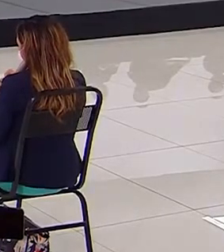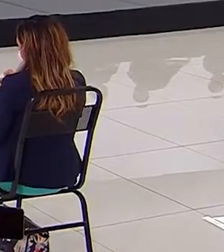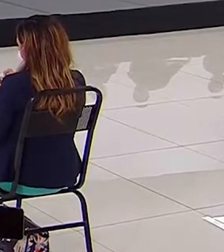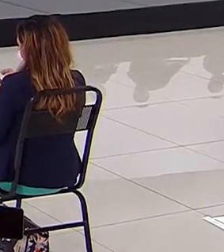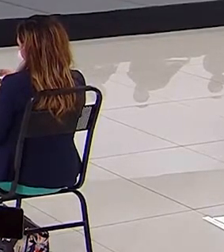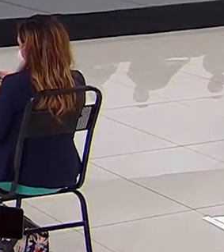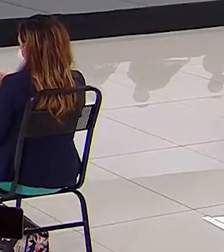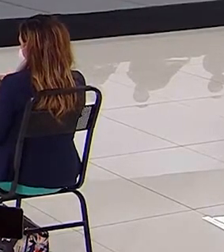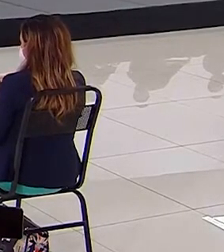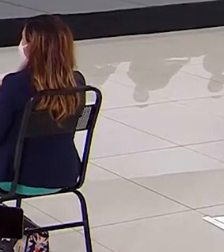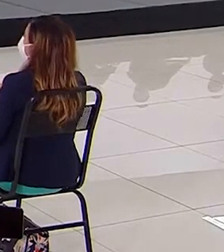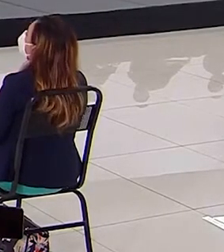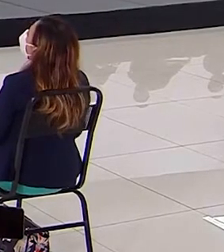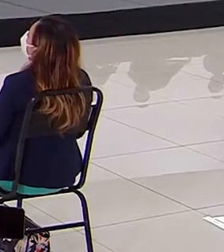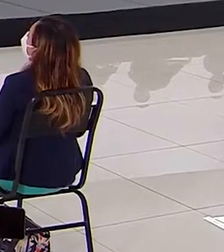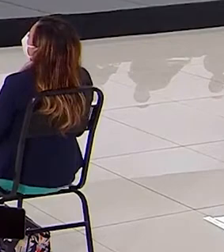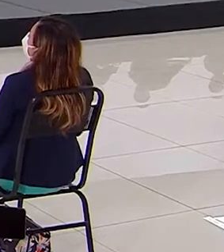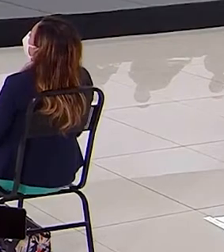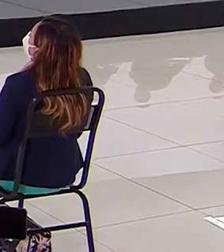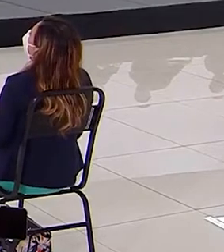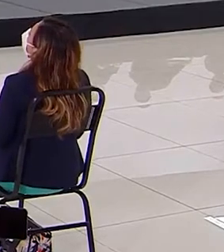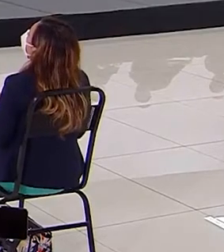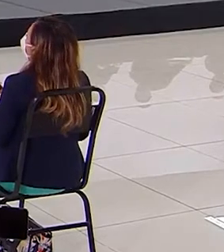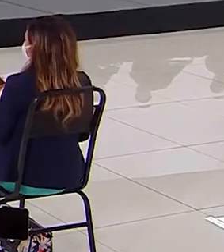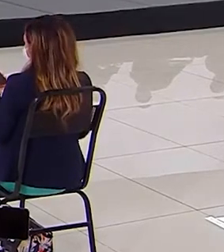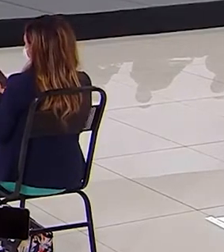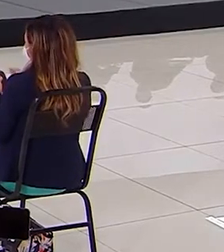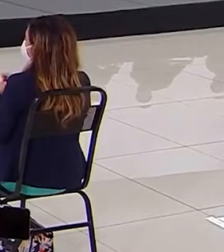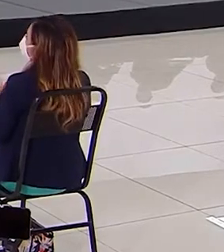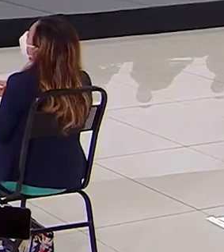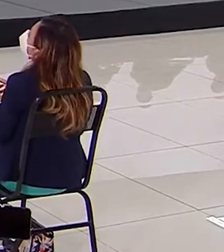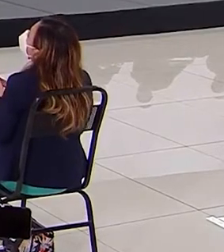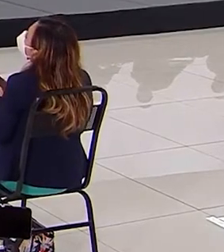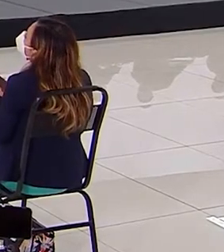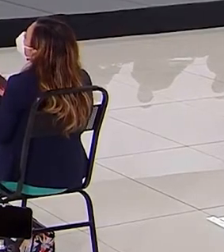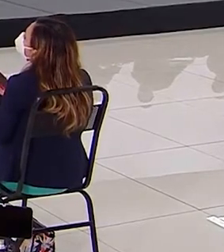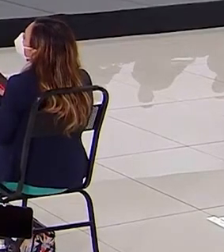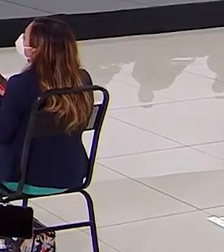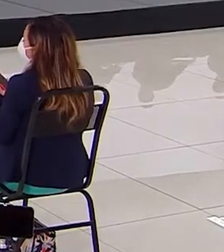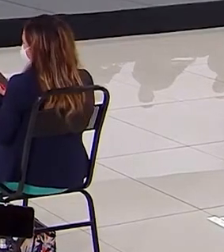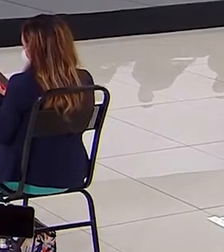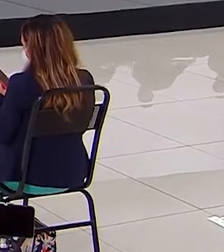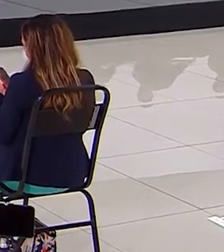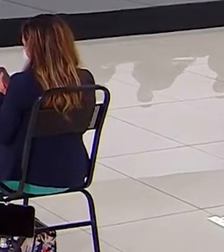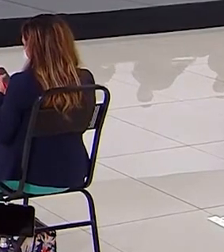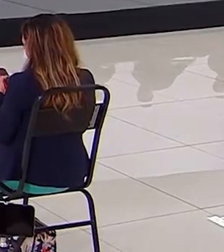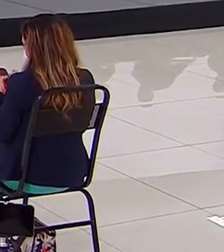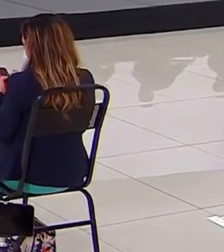tramo sur de Playa del Carmen a Tulum, son dos